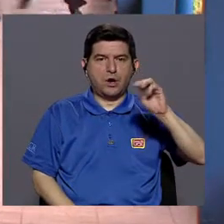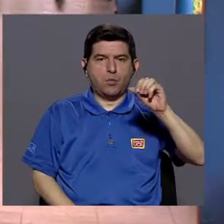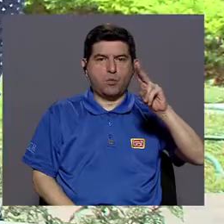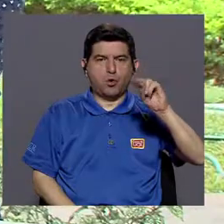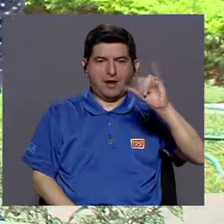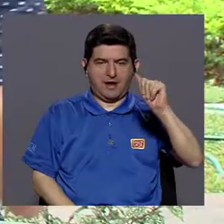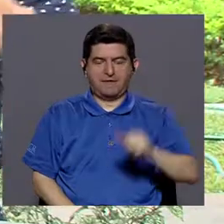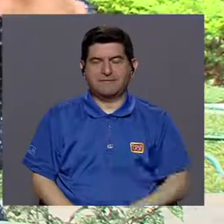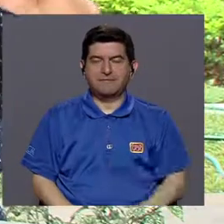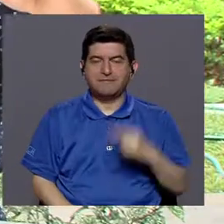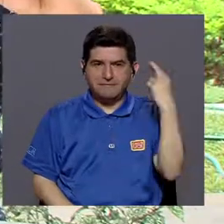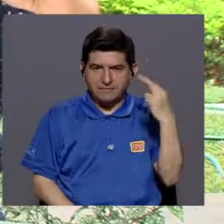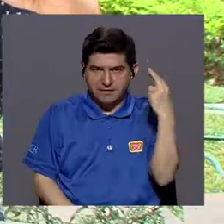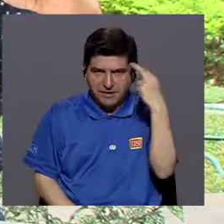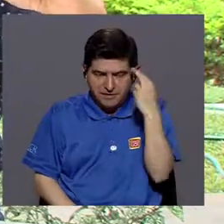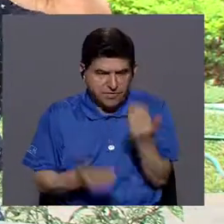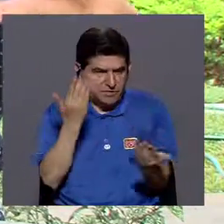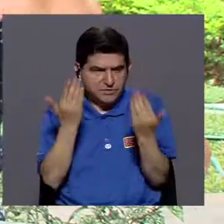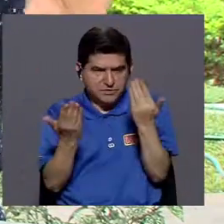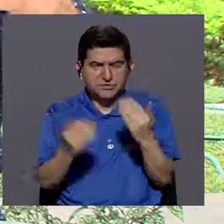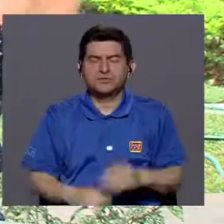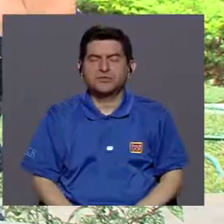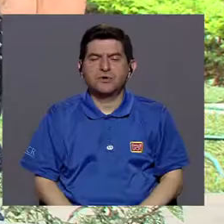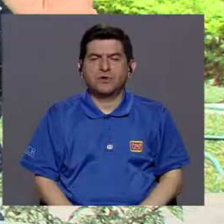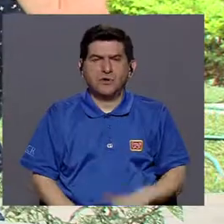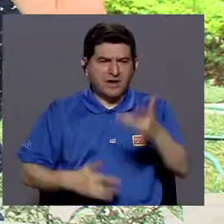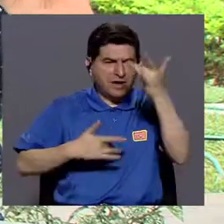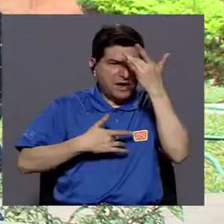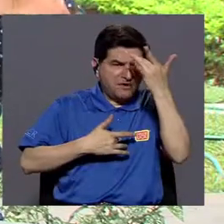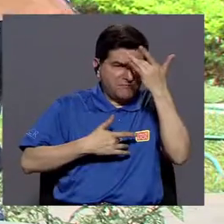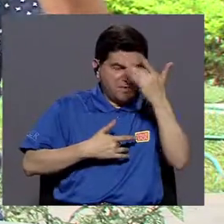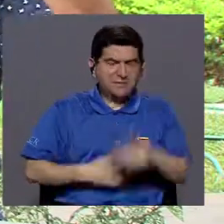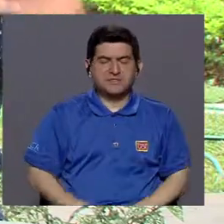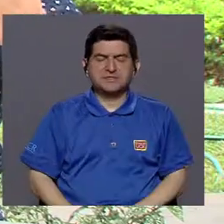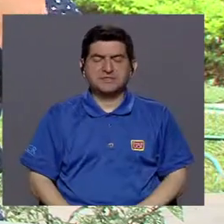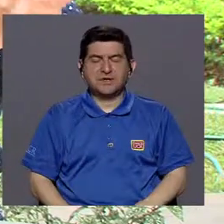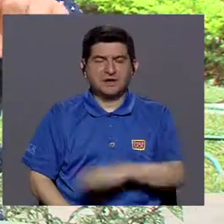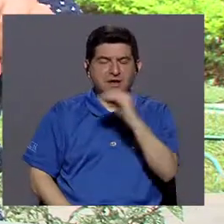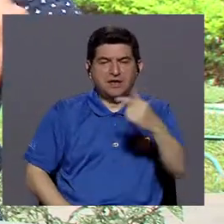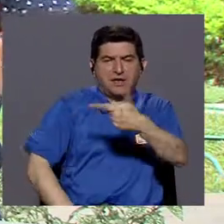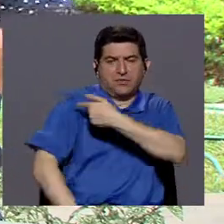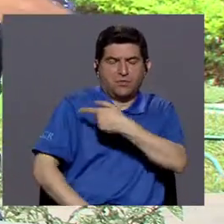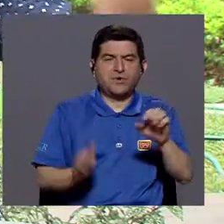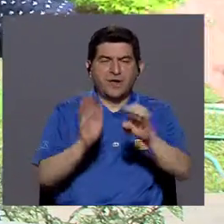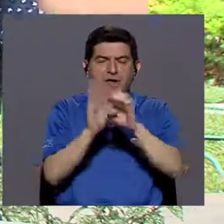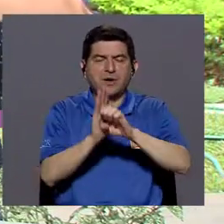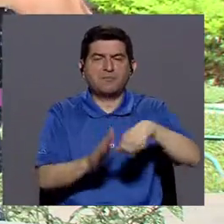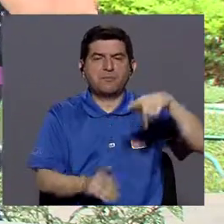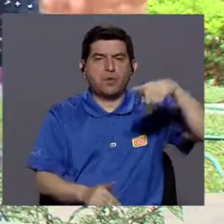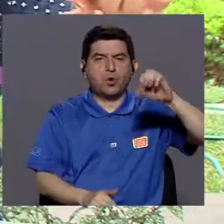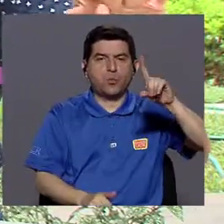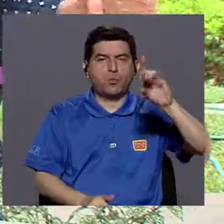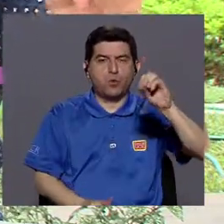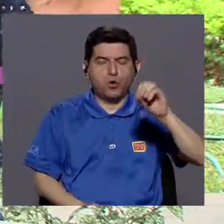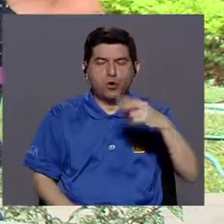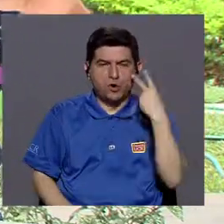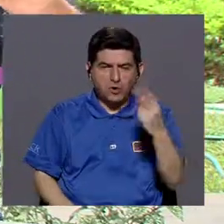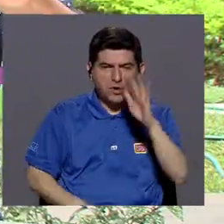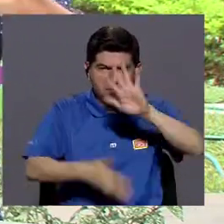neumonías. Entonces, cuando comparamos, cuando vemos enfermedades antes de intervención por vacunas, digamos, hablemos de polio, por ejemplo,